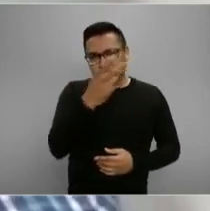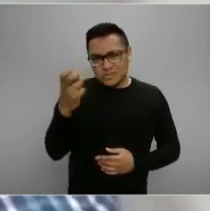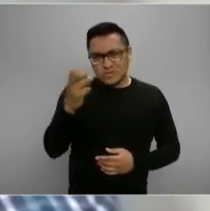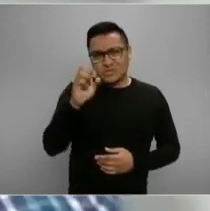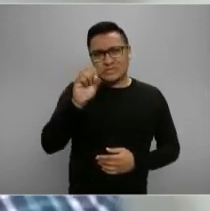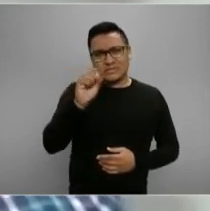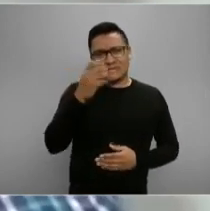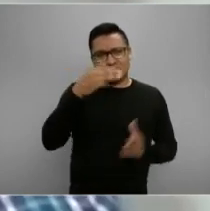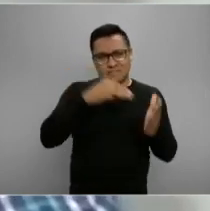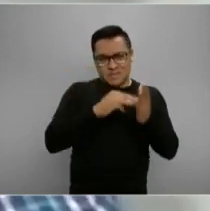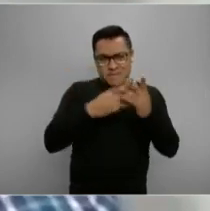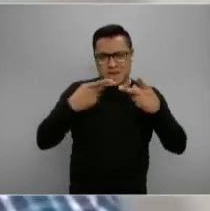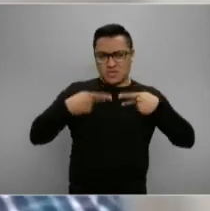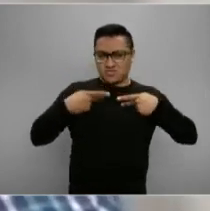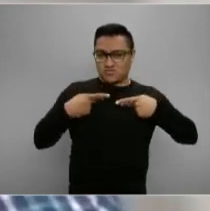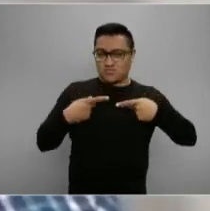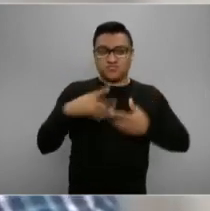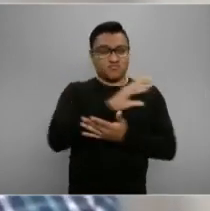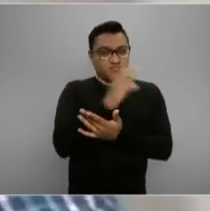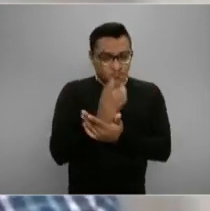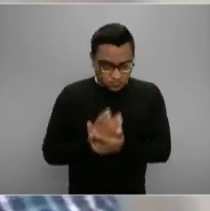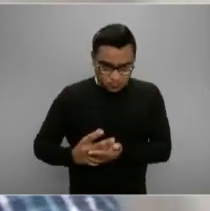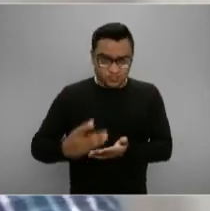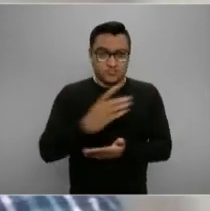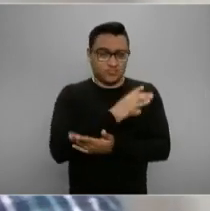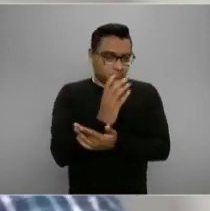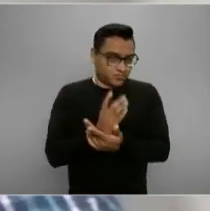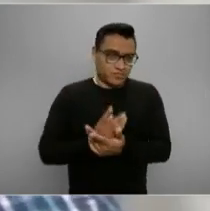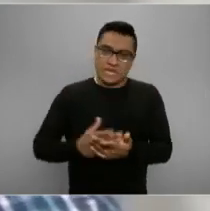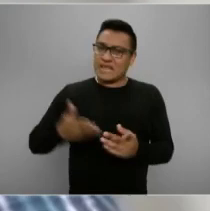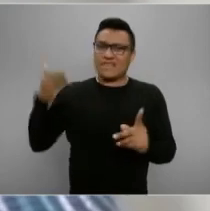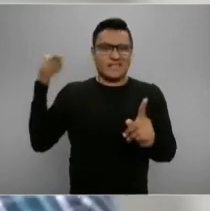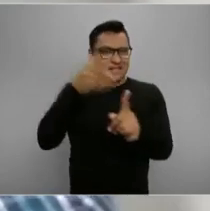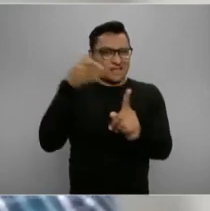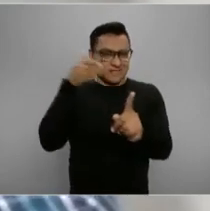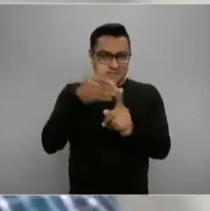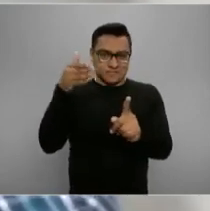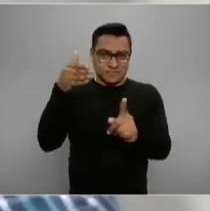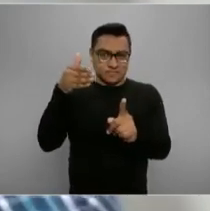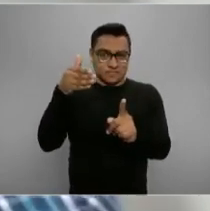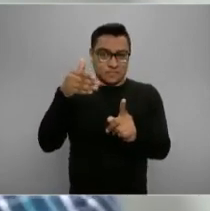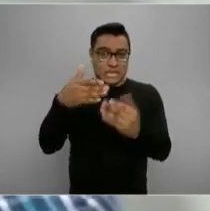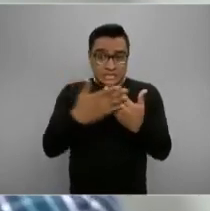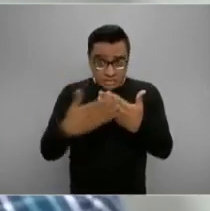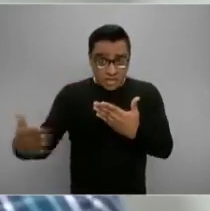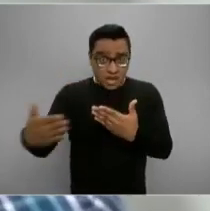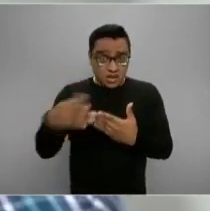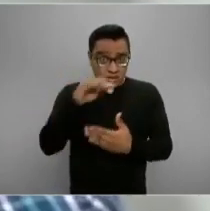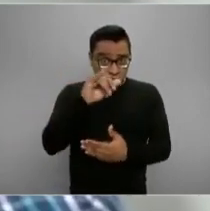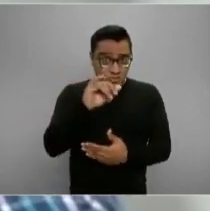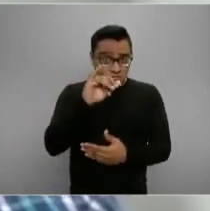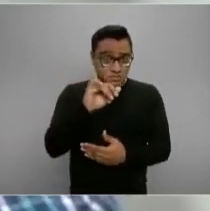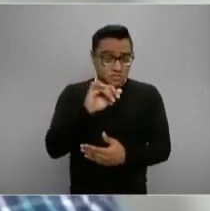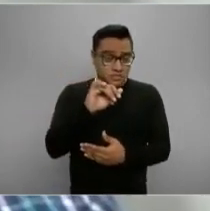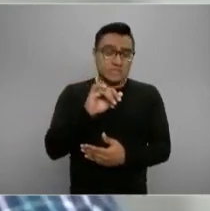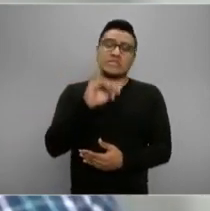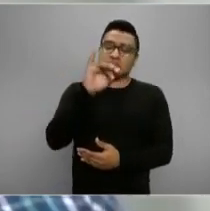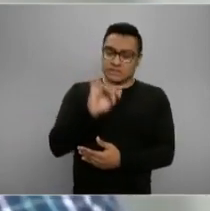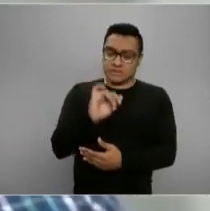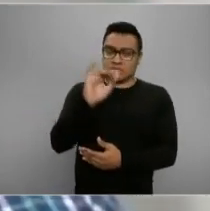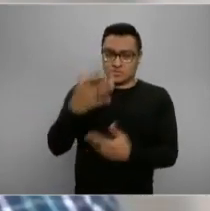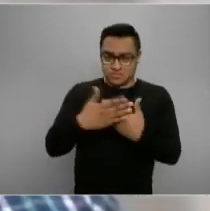directos, 340 mil empleos indirectos con este programa. ¿Este año? Sí, con la ampliación que